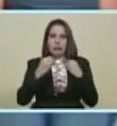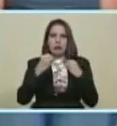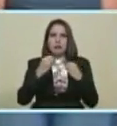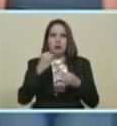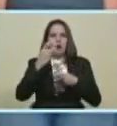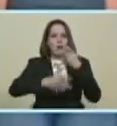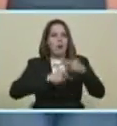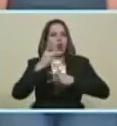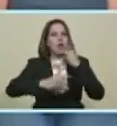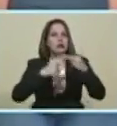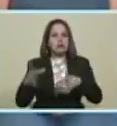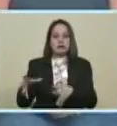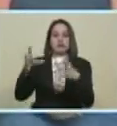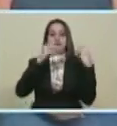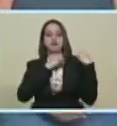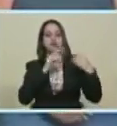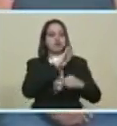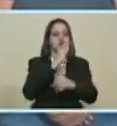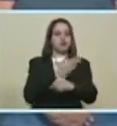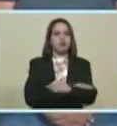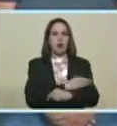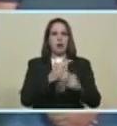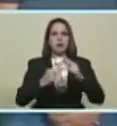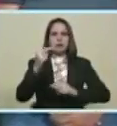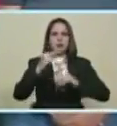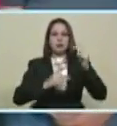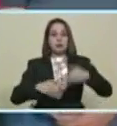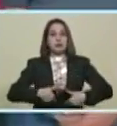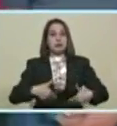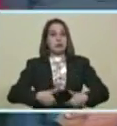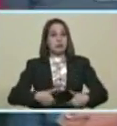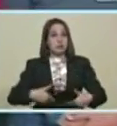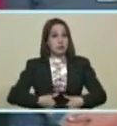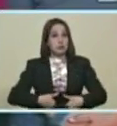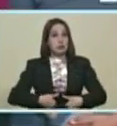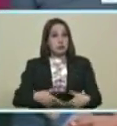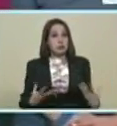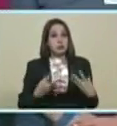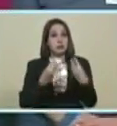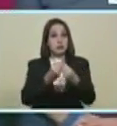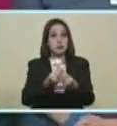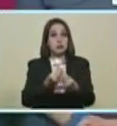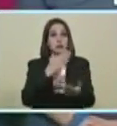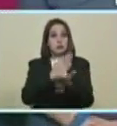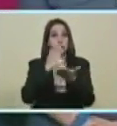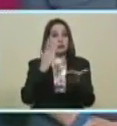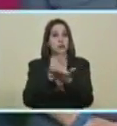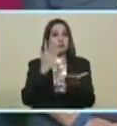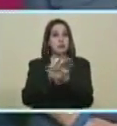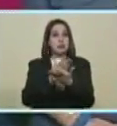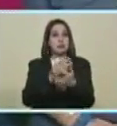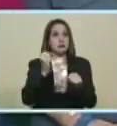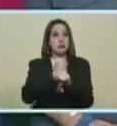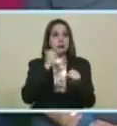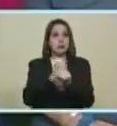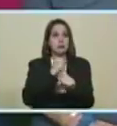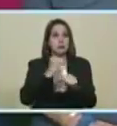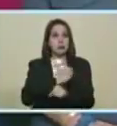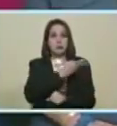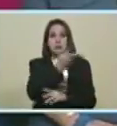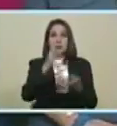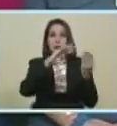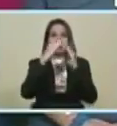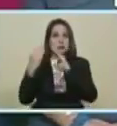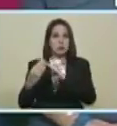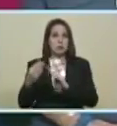Este proceso De empoderamiento De construcción De lucha De palmo a palmo Que se ha ganado Junto a la organización Comunal La